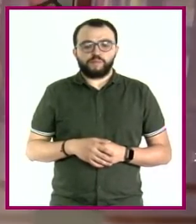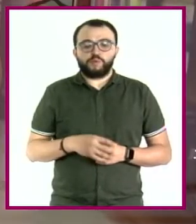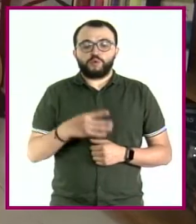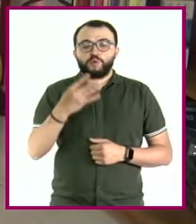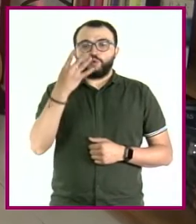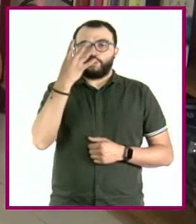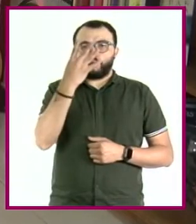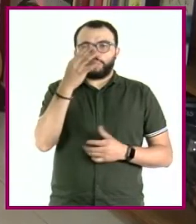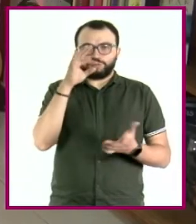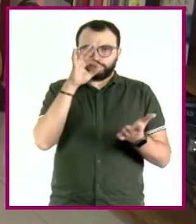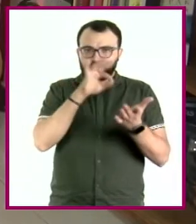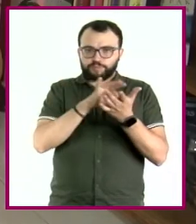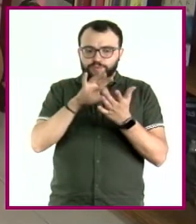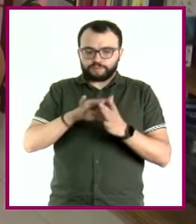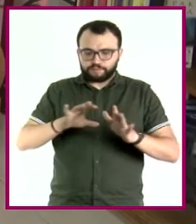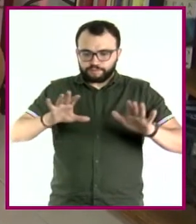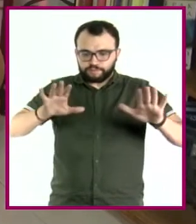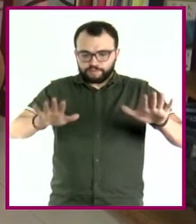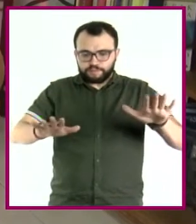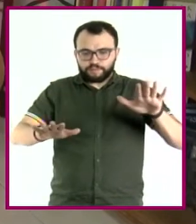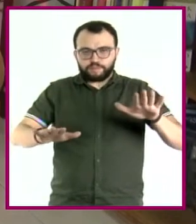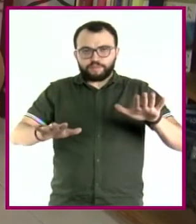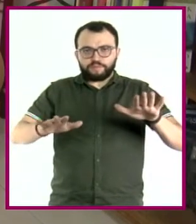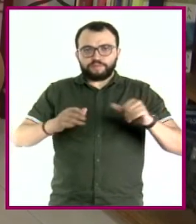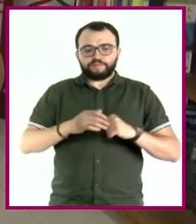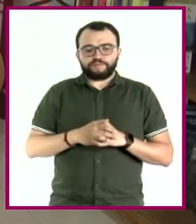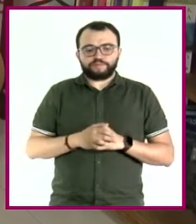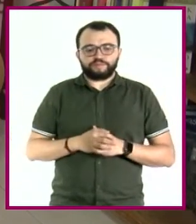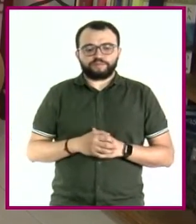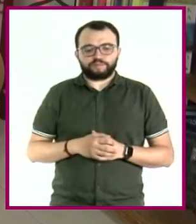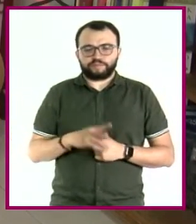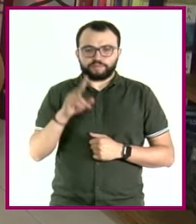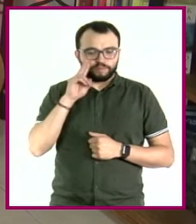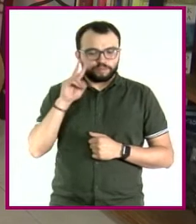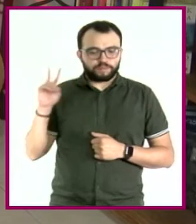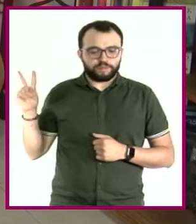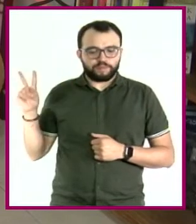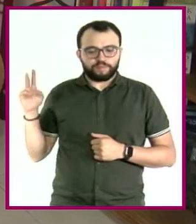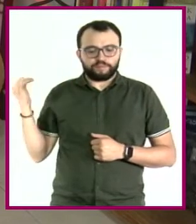de apoyo. Manos hacia un lado, pies hacia el otro o pasas directo.